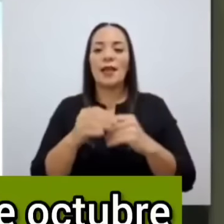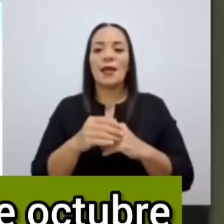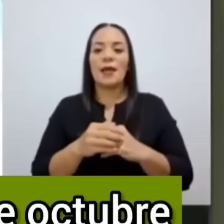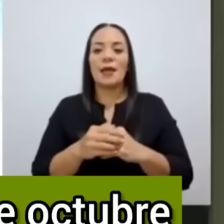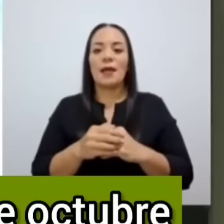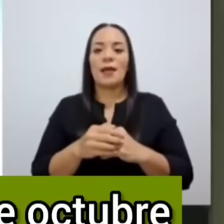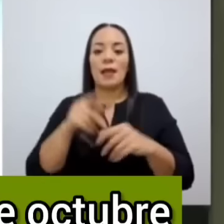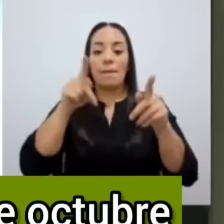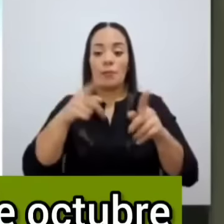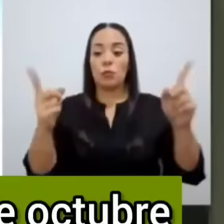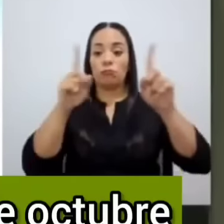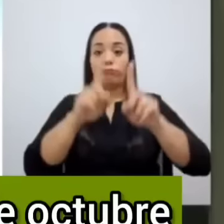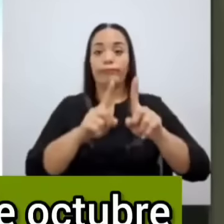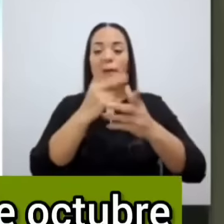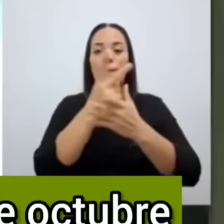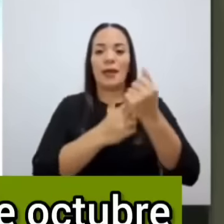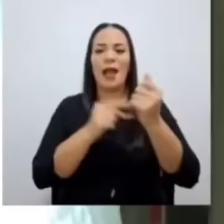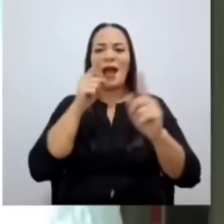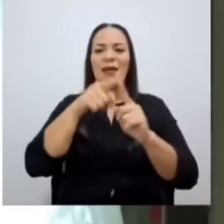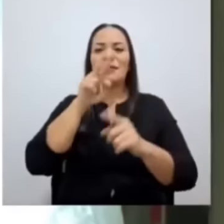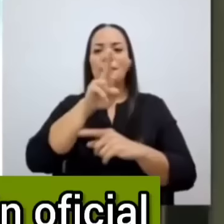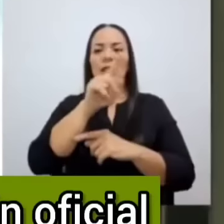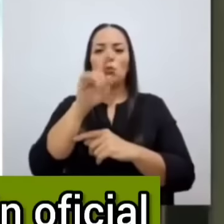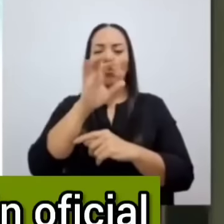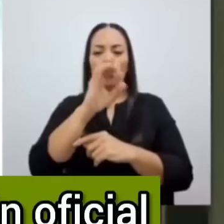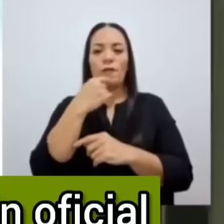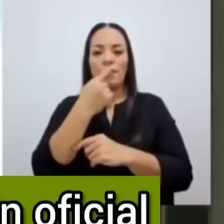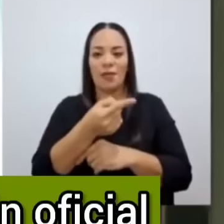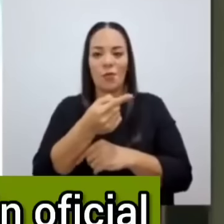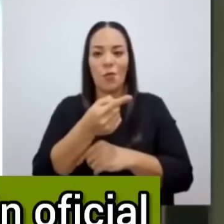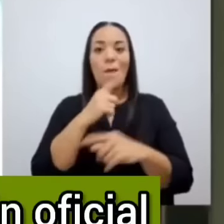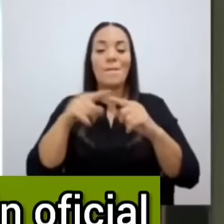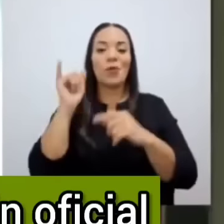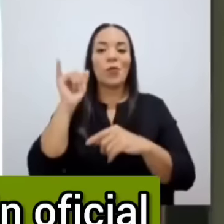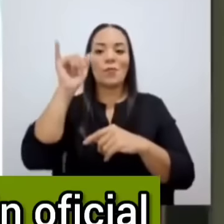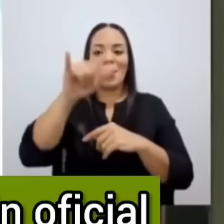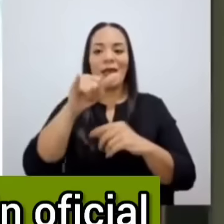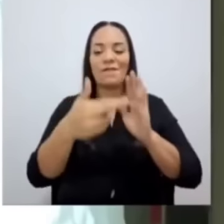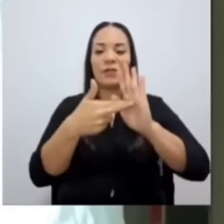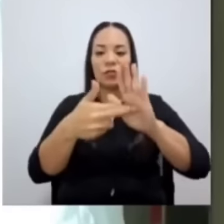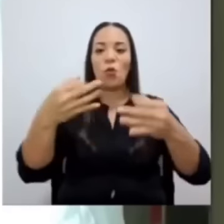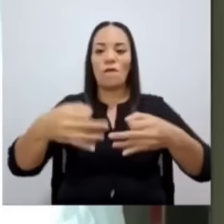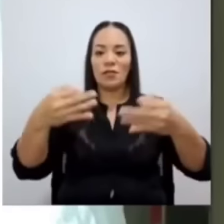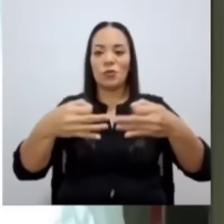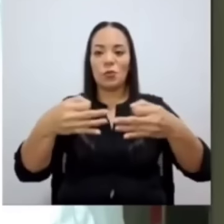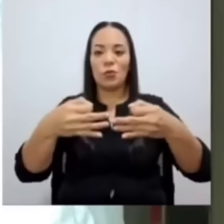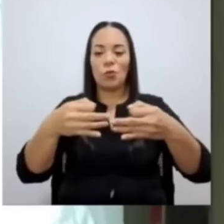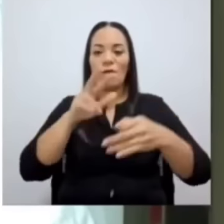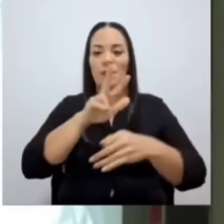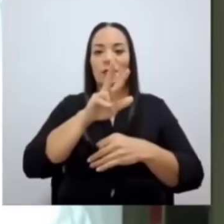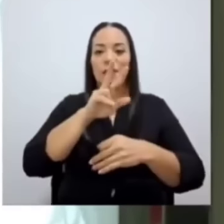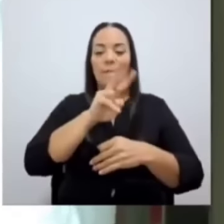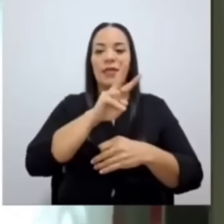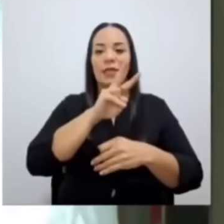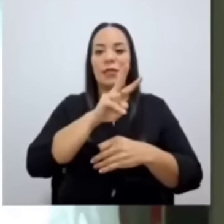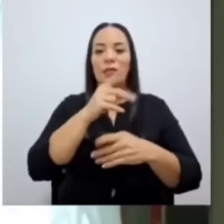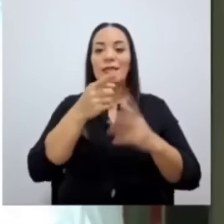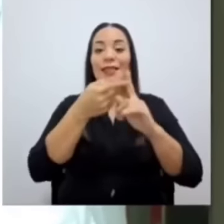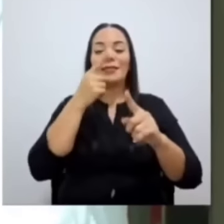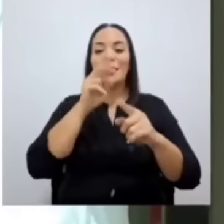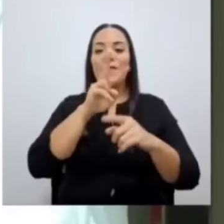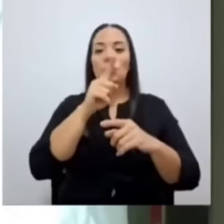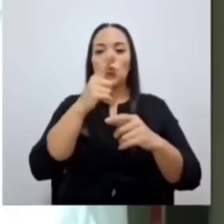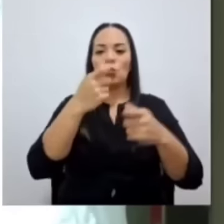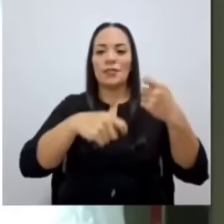era su pareja hasta el 21 de octubre, pero el viaje lo realizó en una representación oficial a partir del 21 de